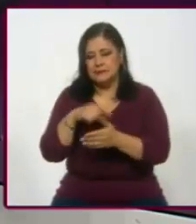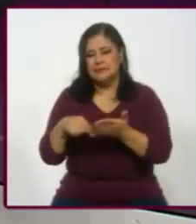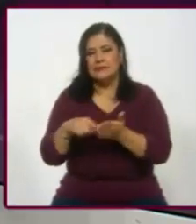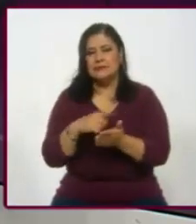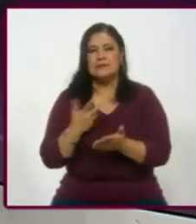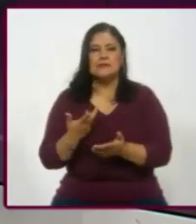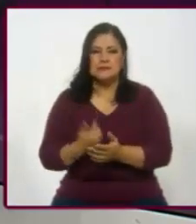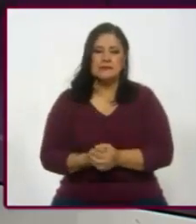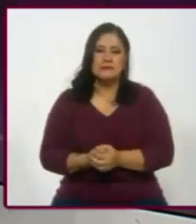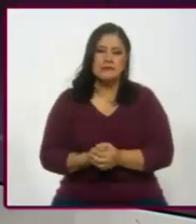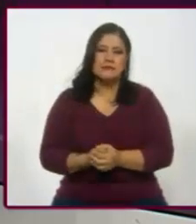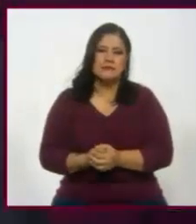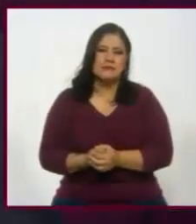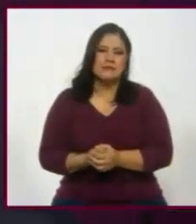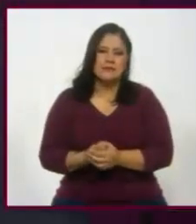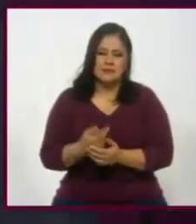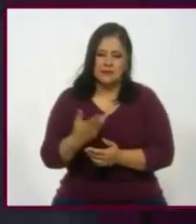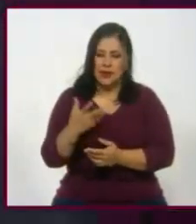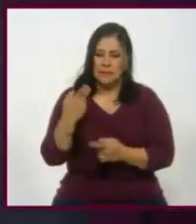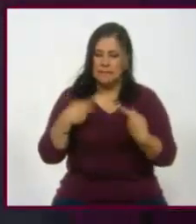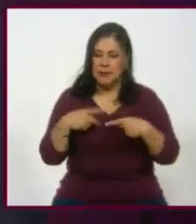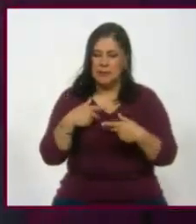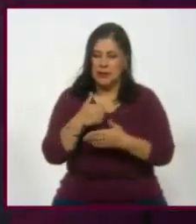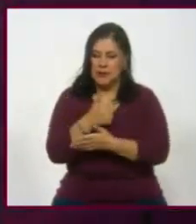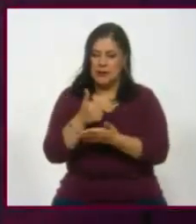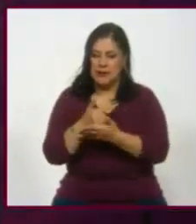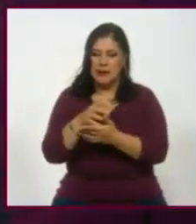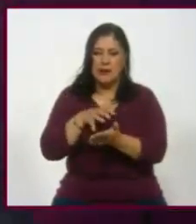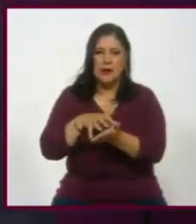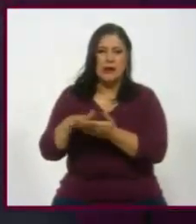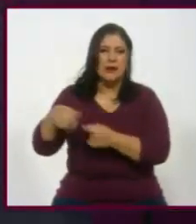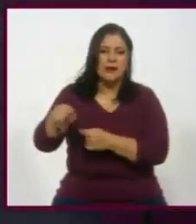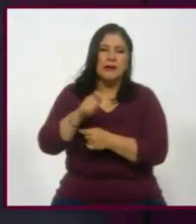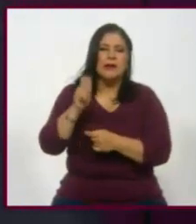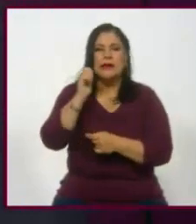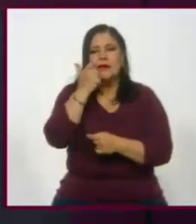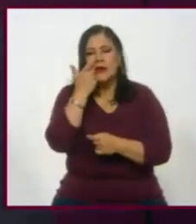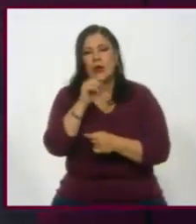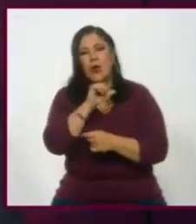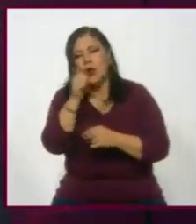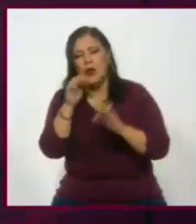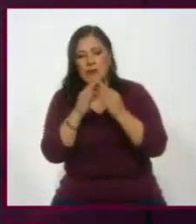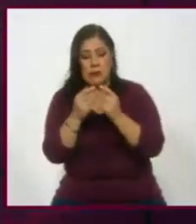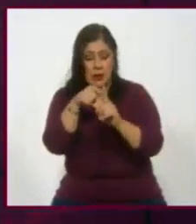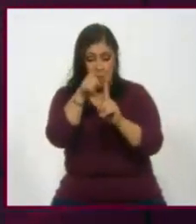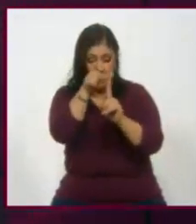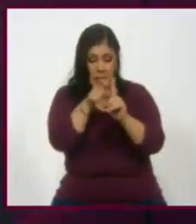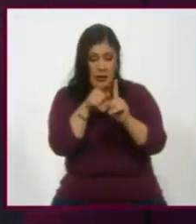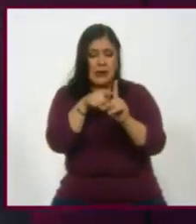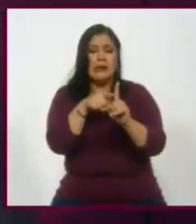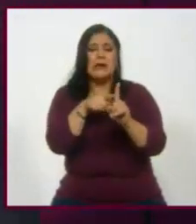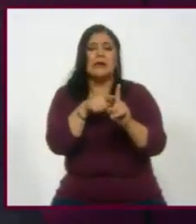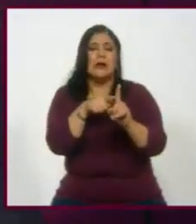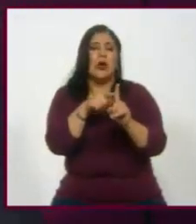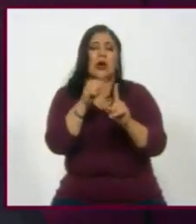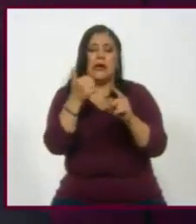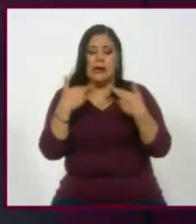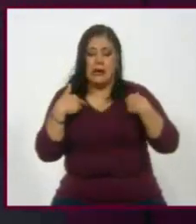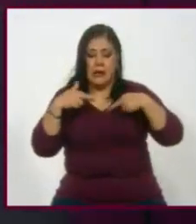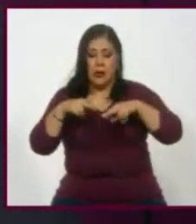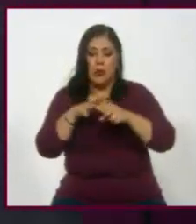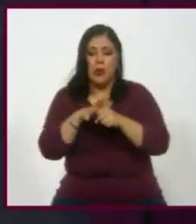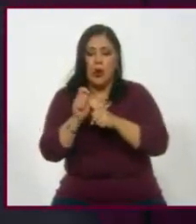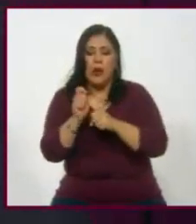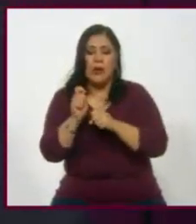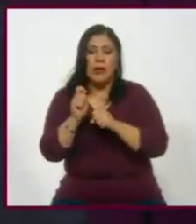el ciudadano está buscando otros códigos que ya no es lo que tú representas, sino quién eres. ¿Quién eres? Claro. Y ahí